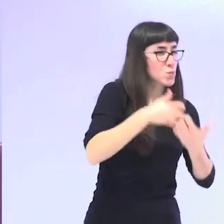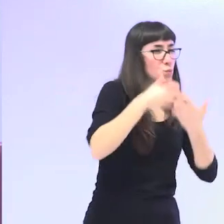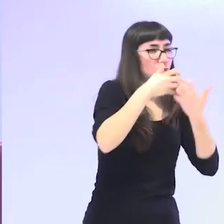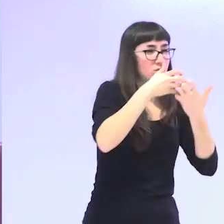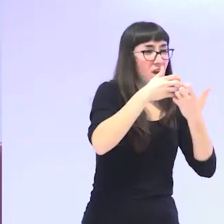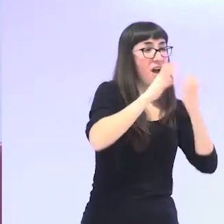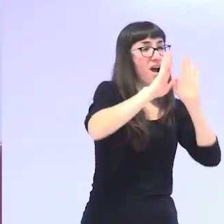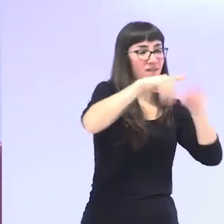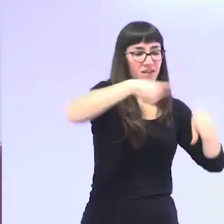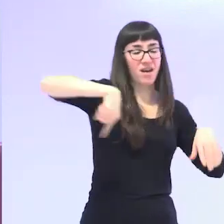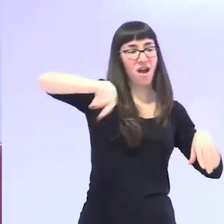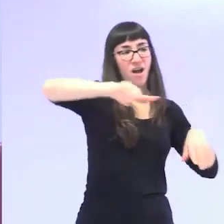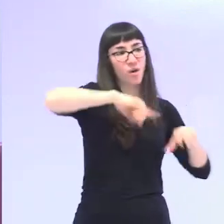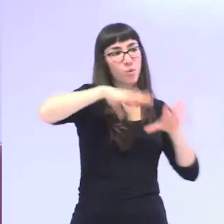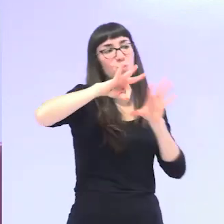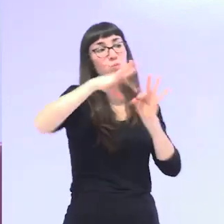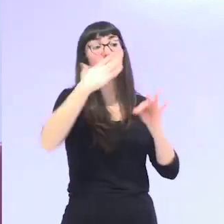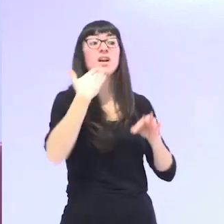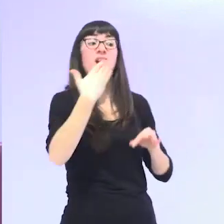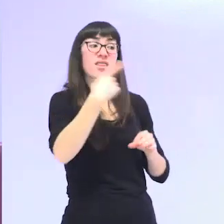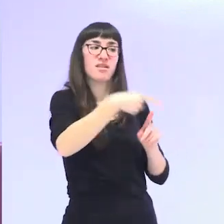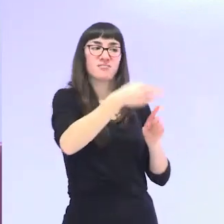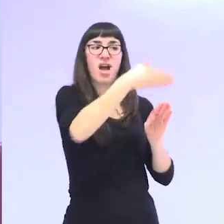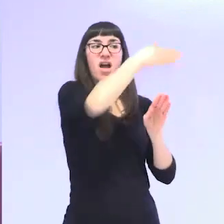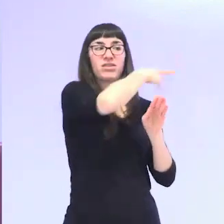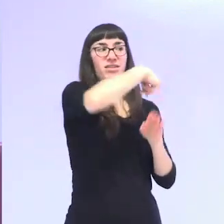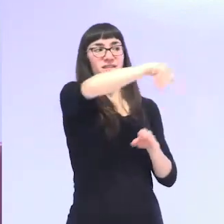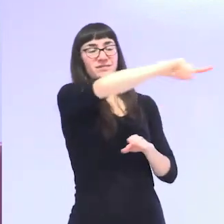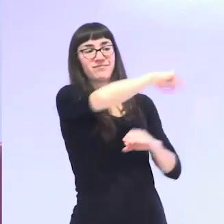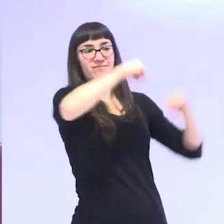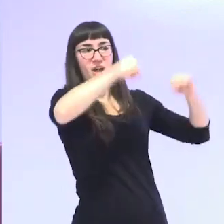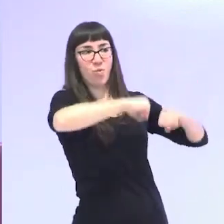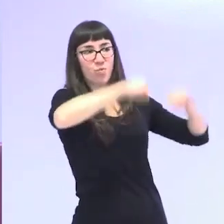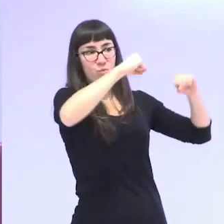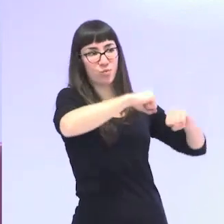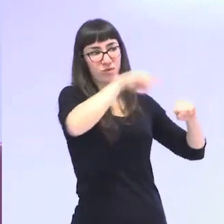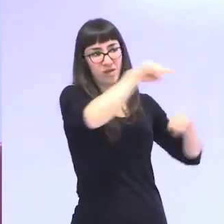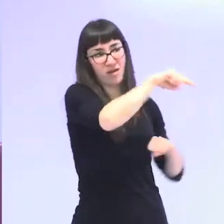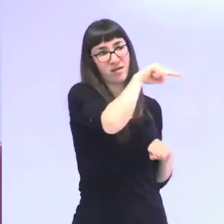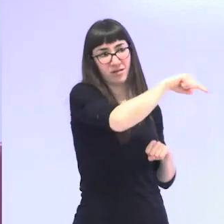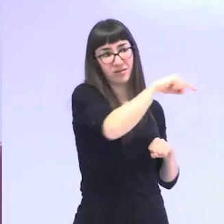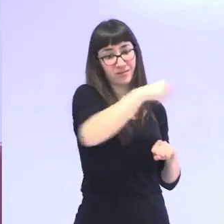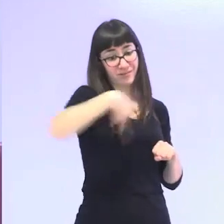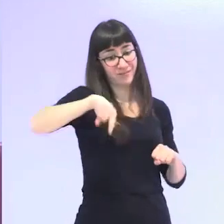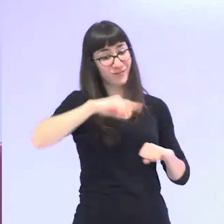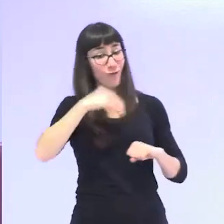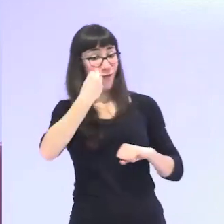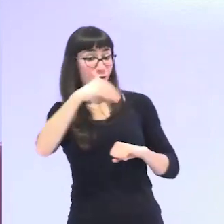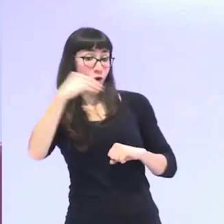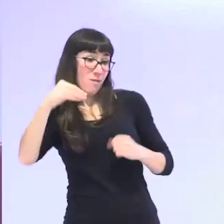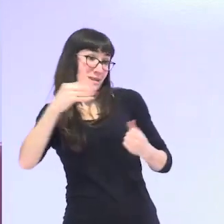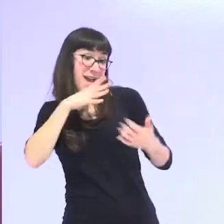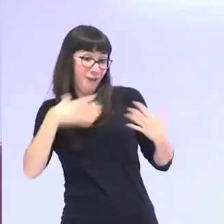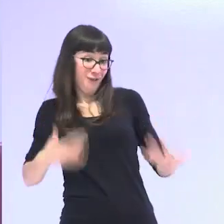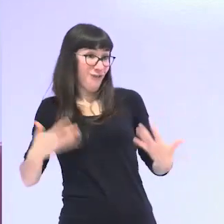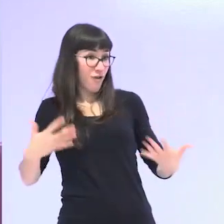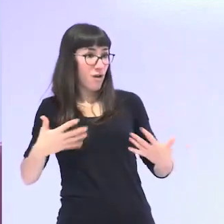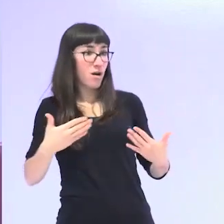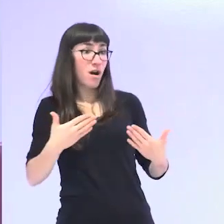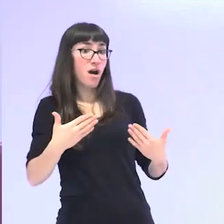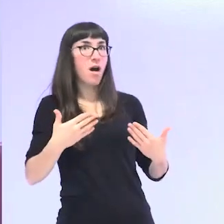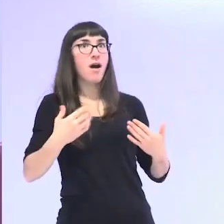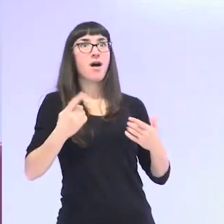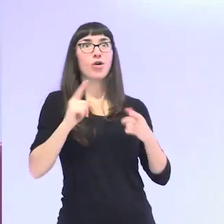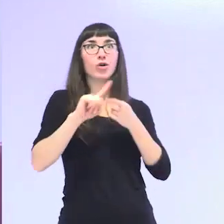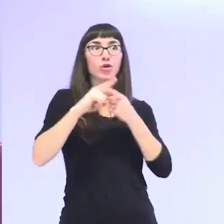las mujeres adultas somos las mujeres adultas las que más les debemos a las mujeres mayores el que sigan estando en el apoyo